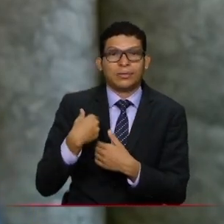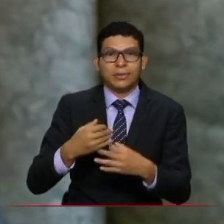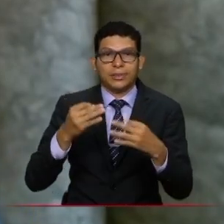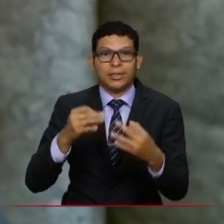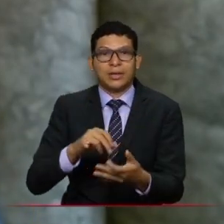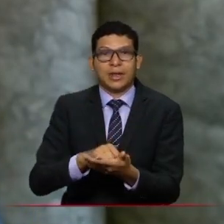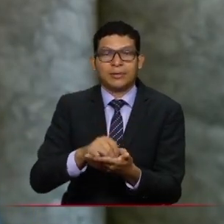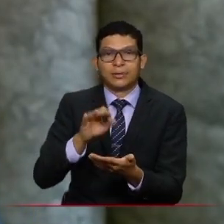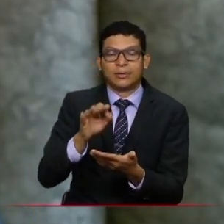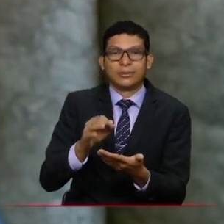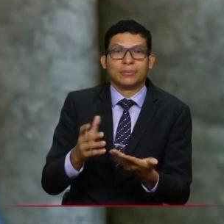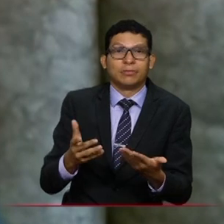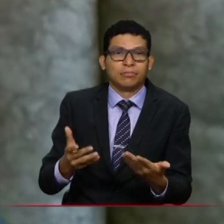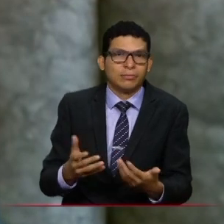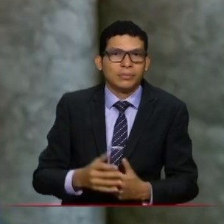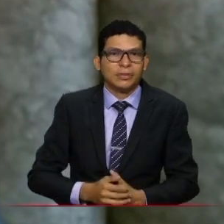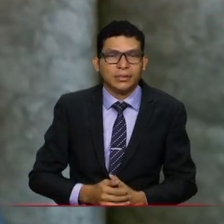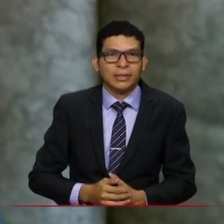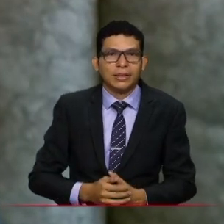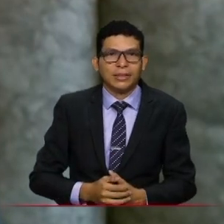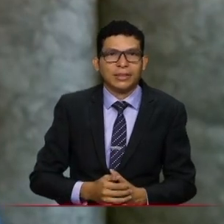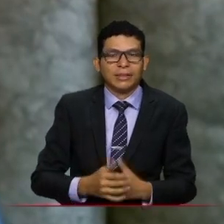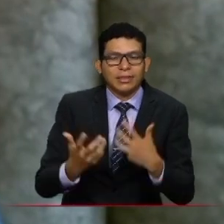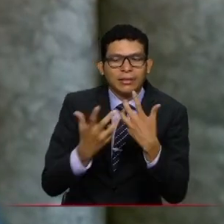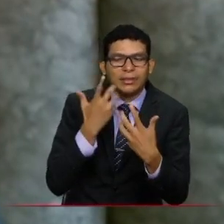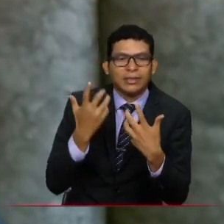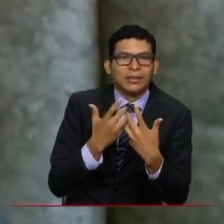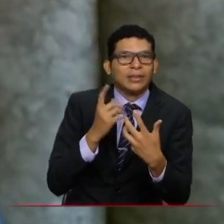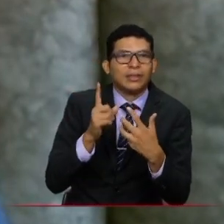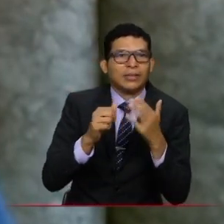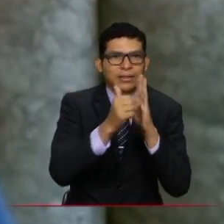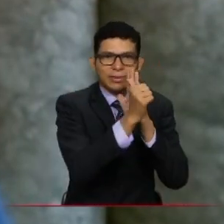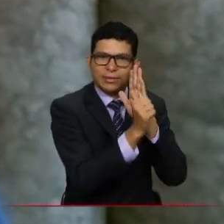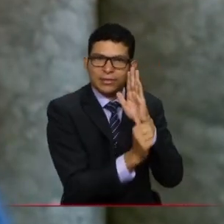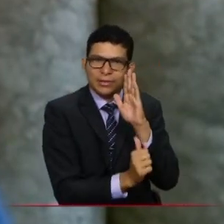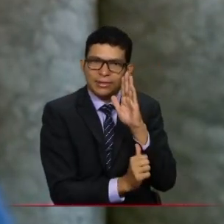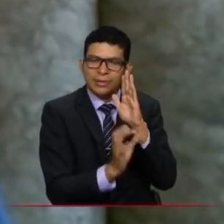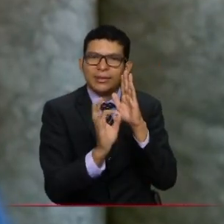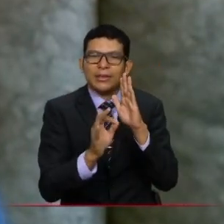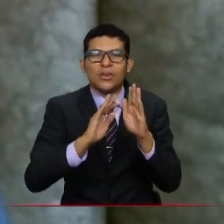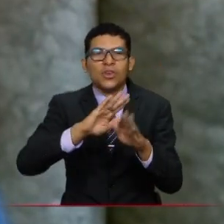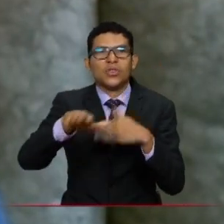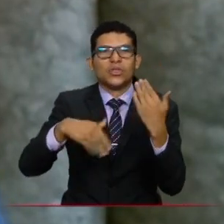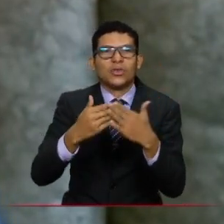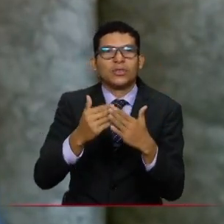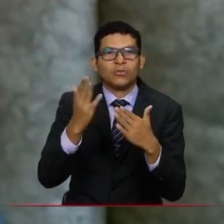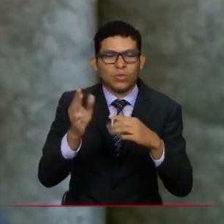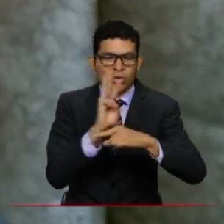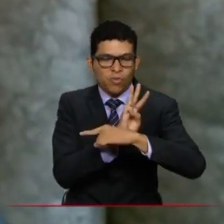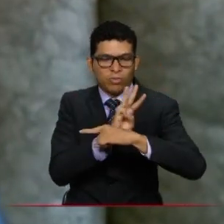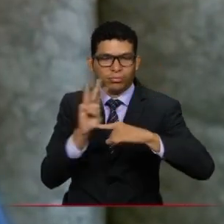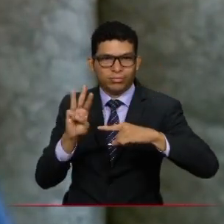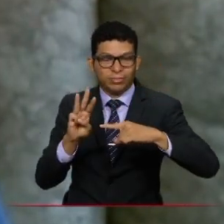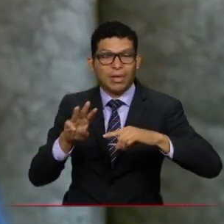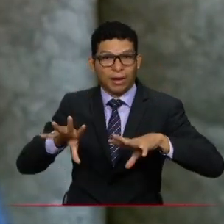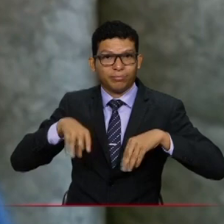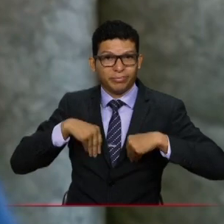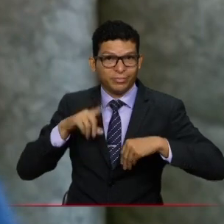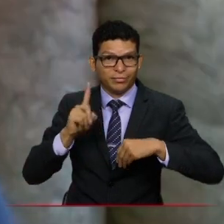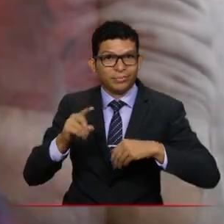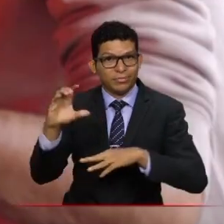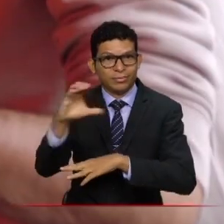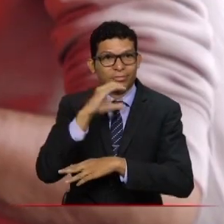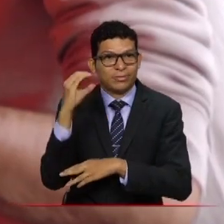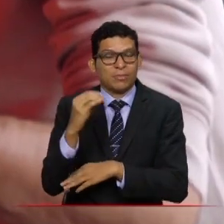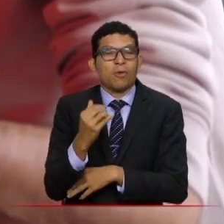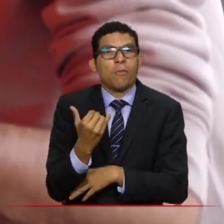Se implementa este sistema y este programa en todas las páginas web autorizadas en Colombia, que